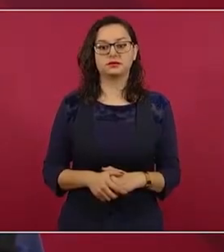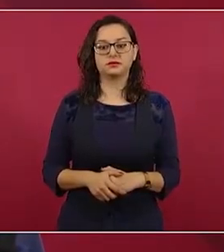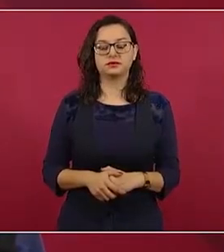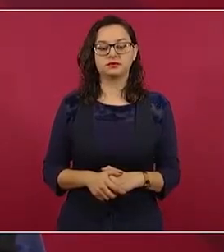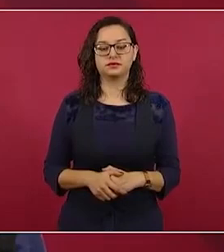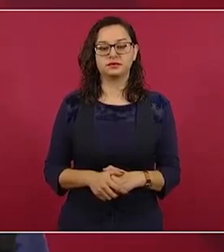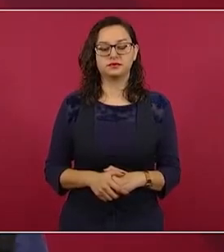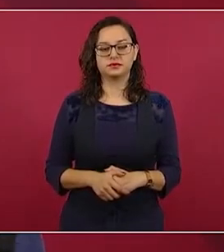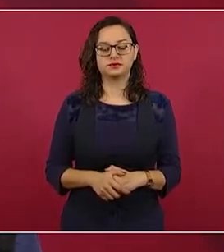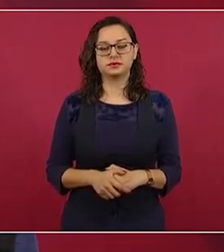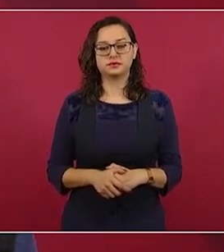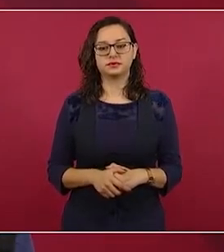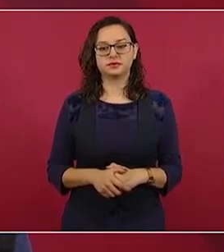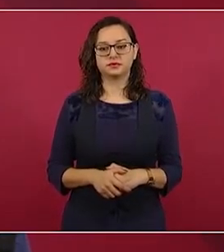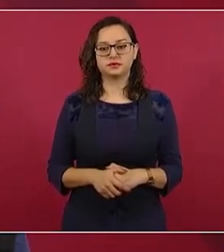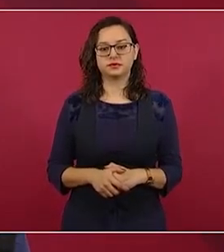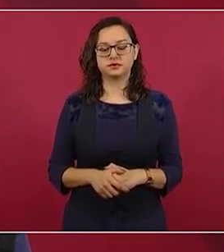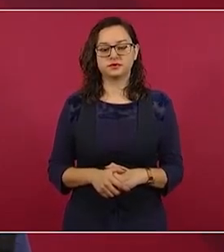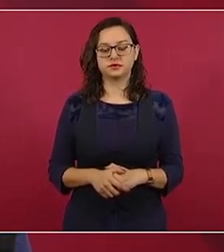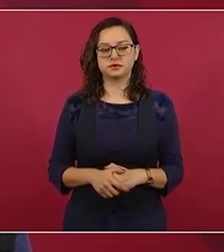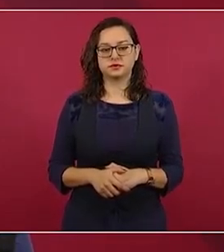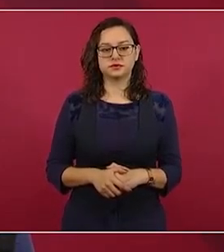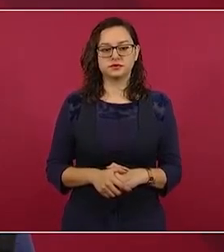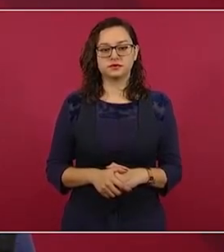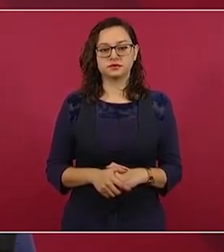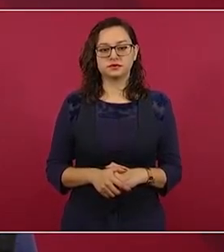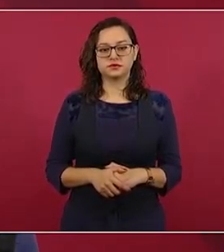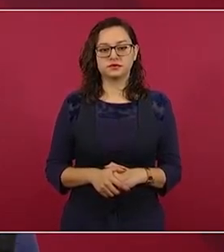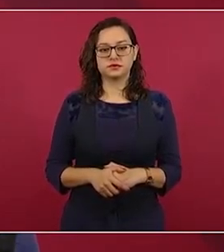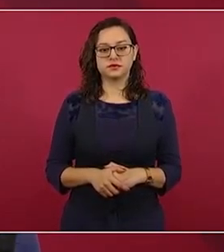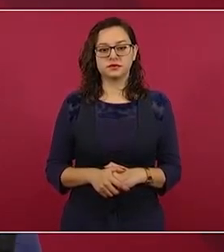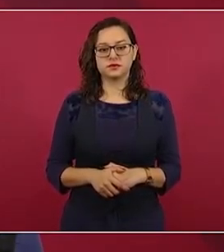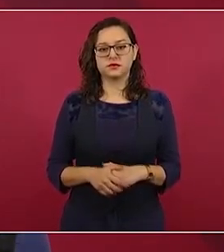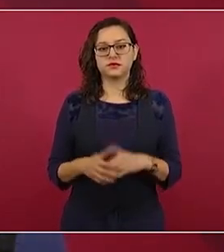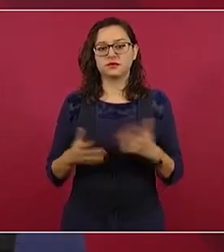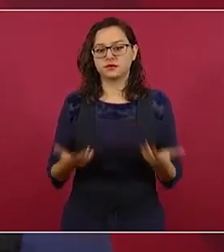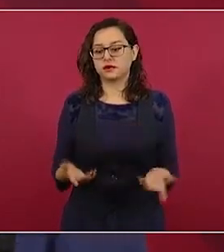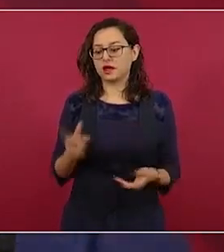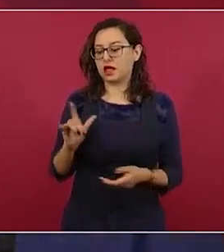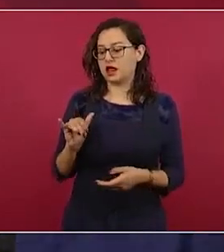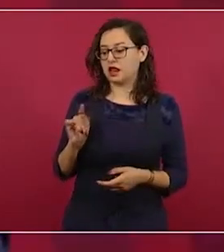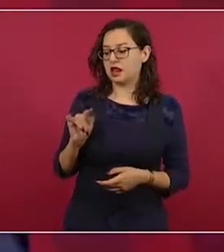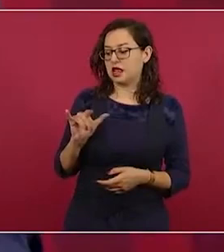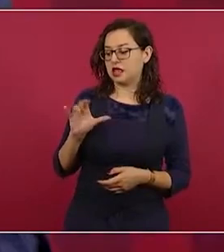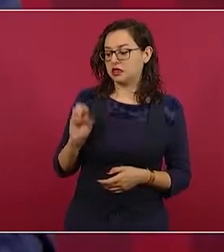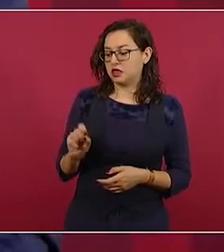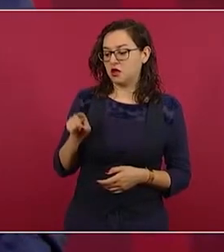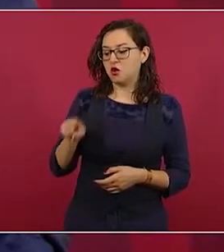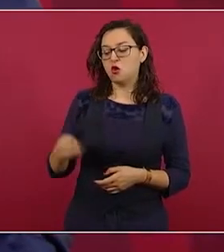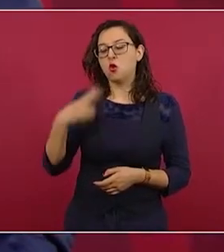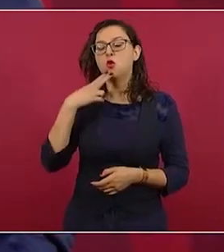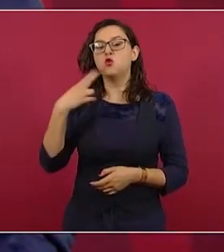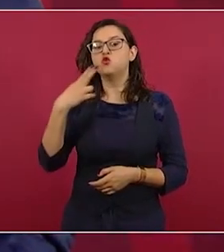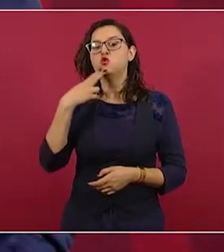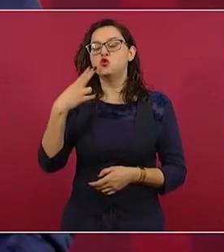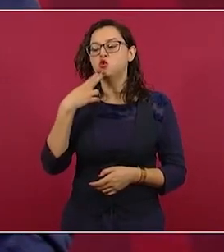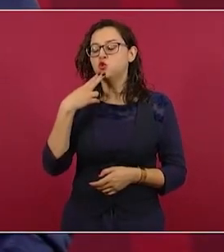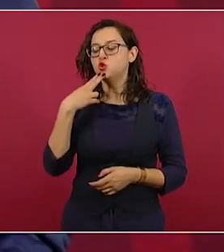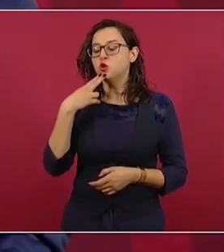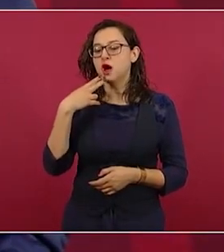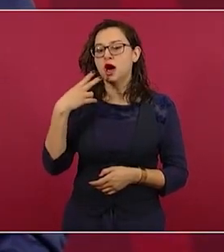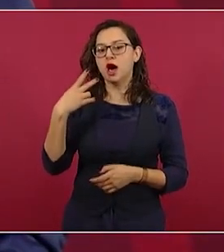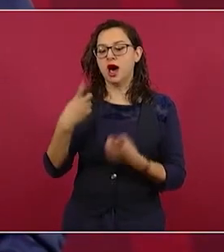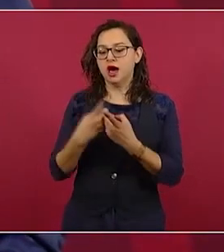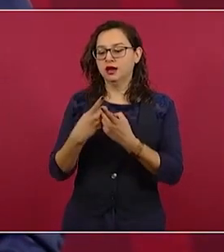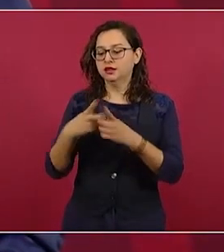Y que sólo se utilice para beneficio del